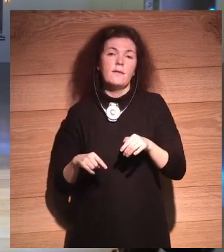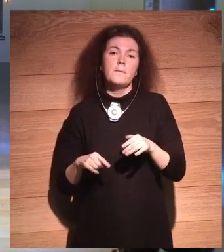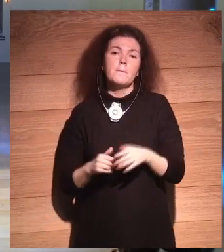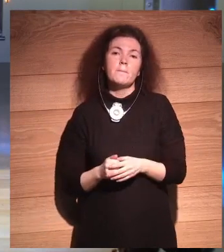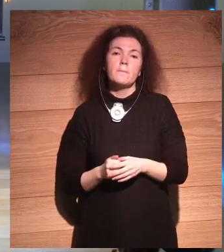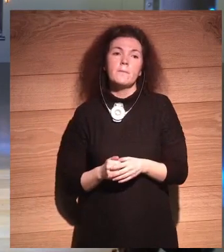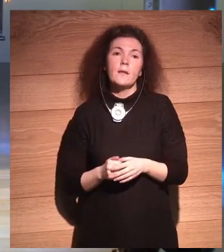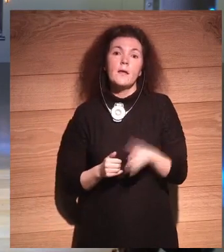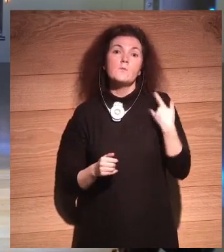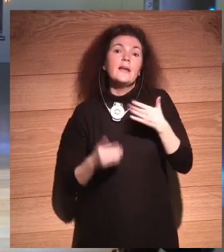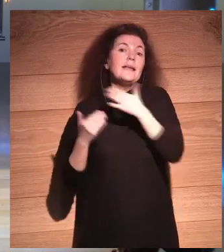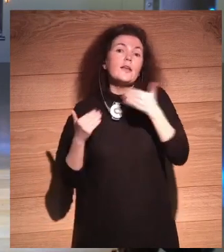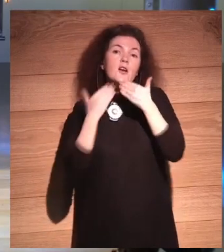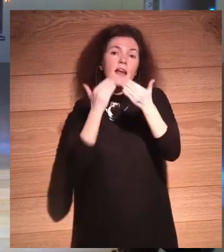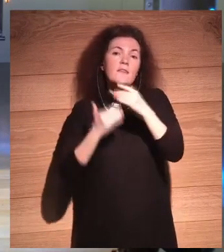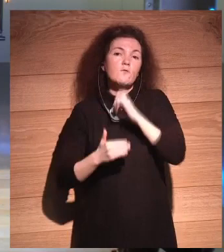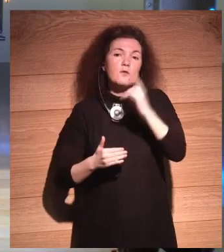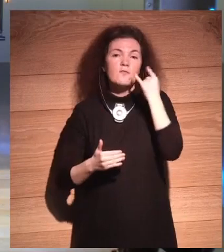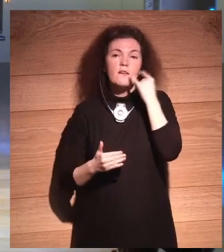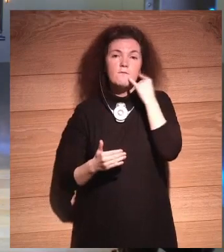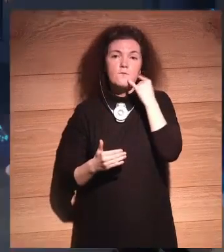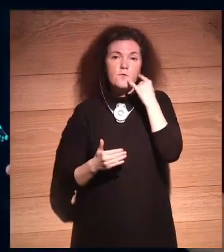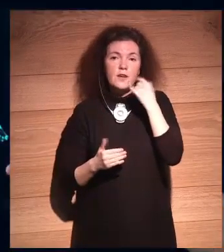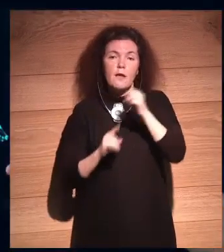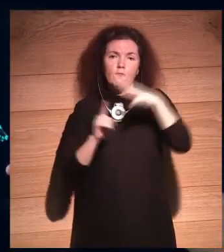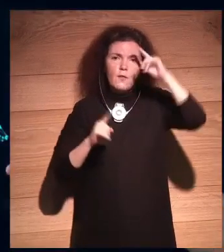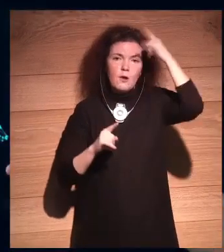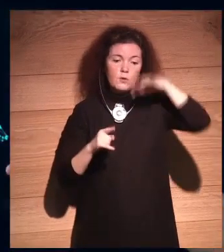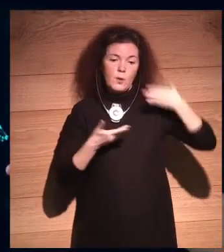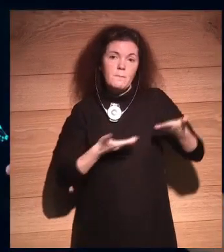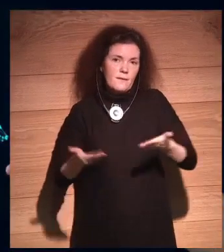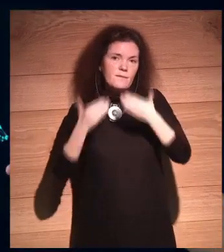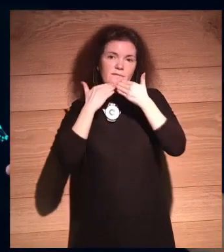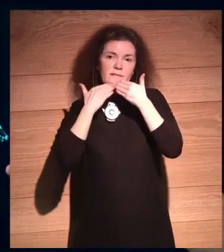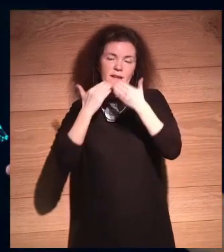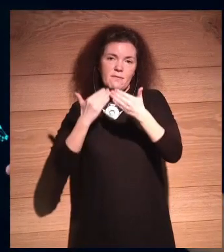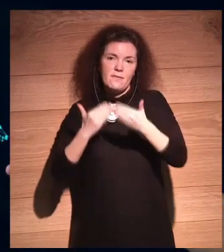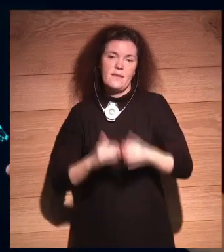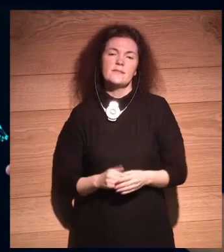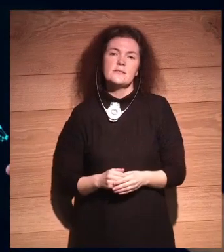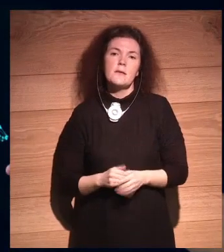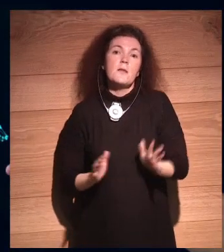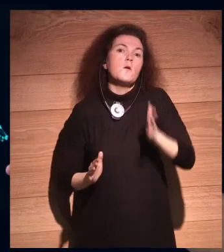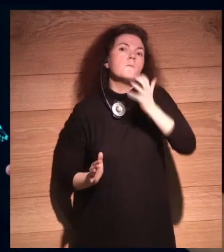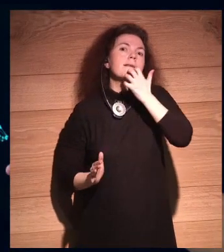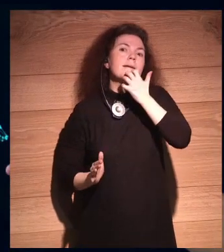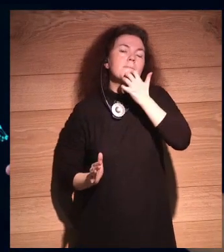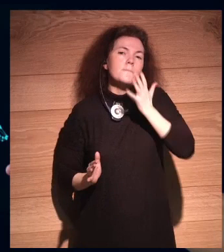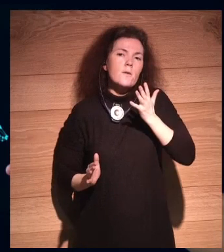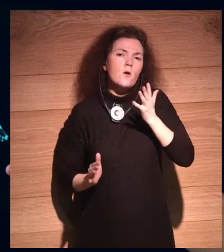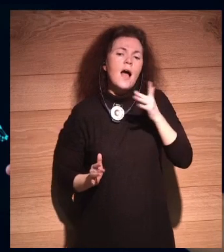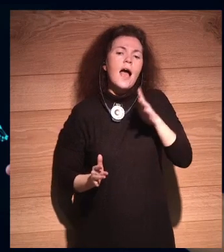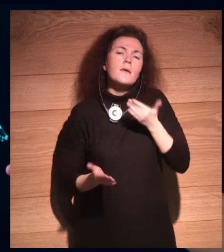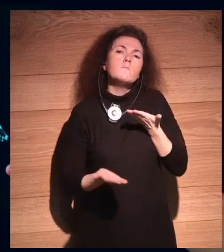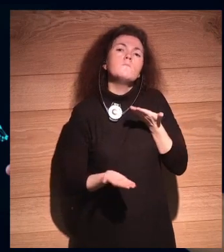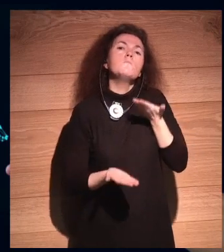Y, por cierto, quiero dar las gracias a la Fundación Telefónica del Foro de la Cultura por invitarme. Pero, por ejemplo, hay